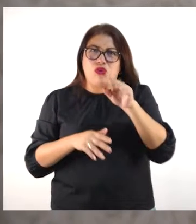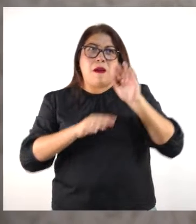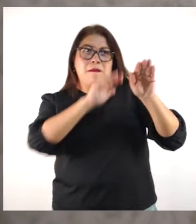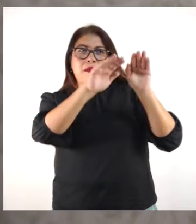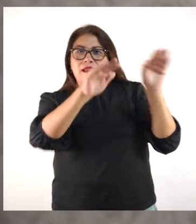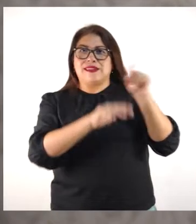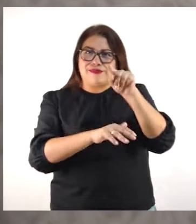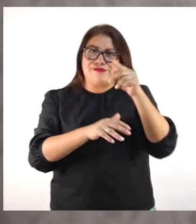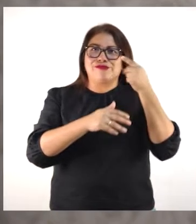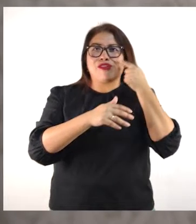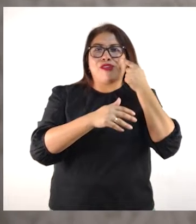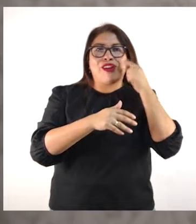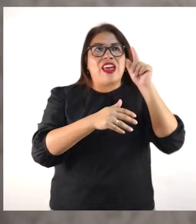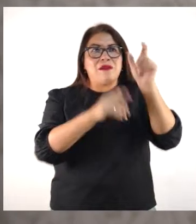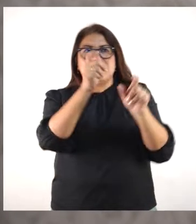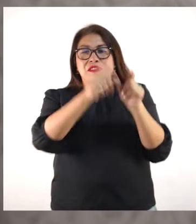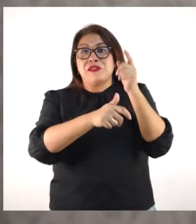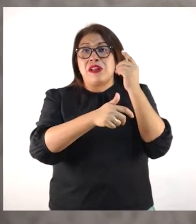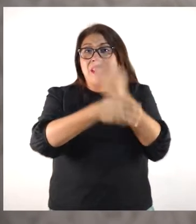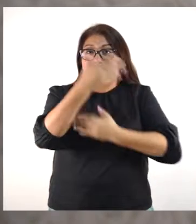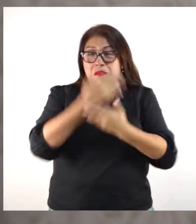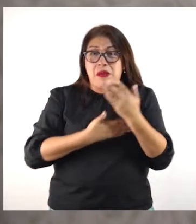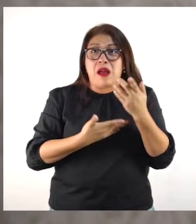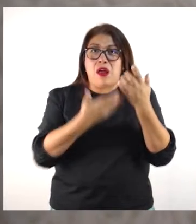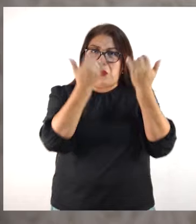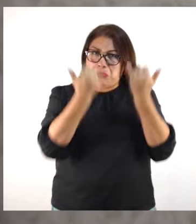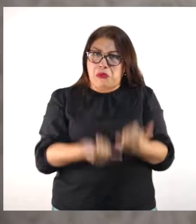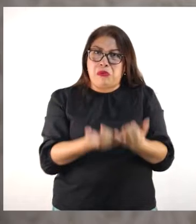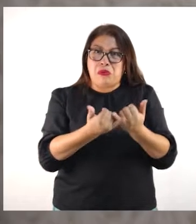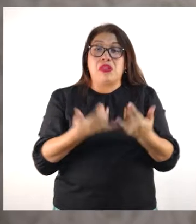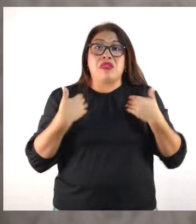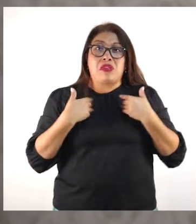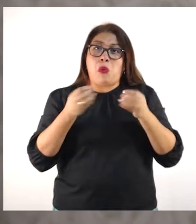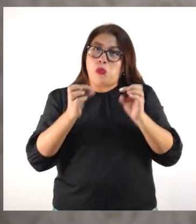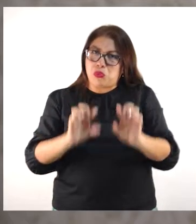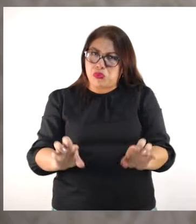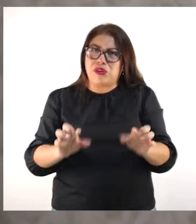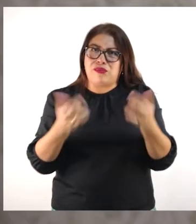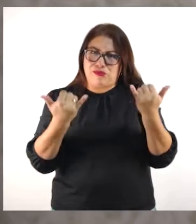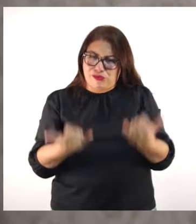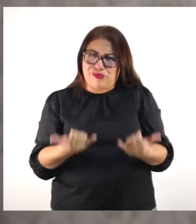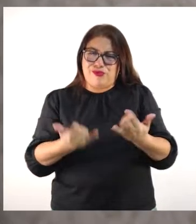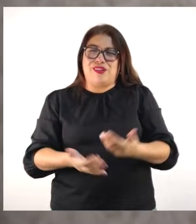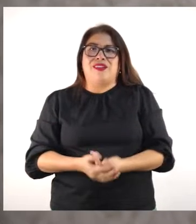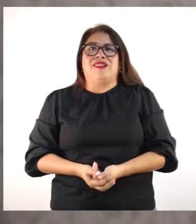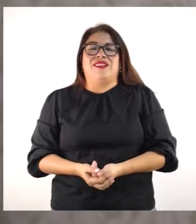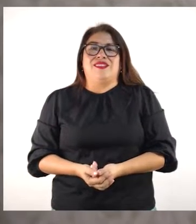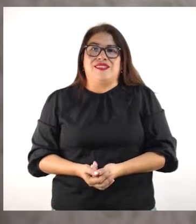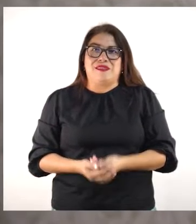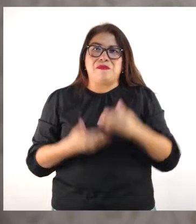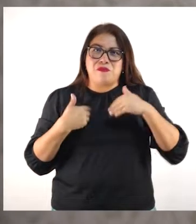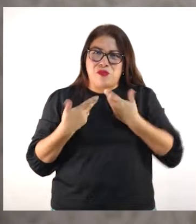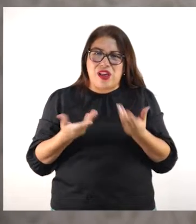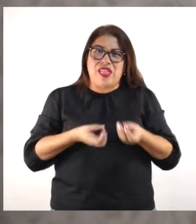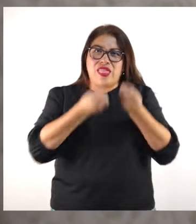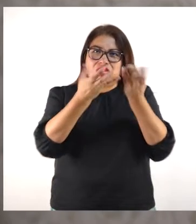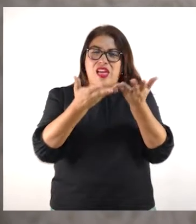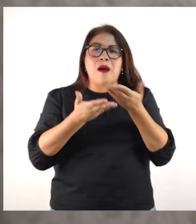pasarle la voz a las personas con discapacidad, que hoy tienen una gran oportunidad de